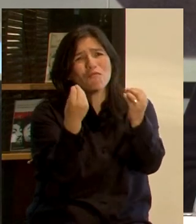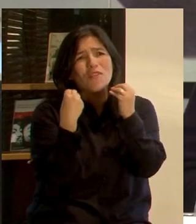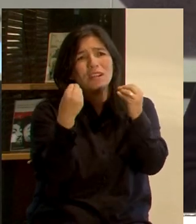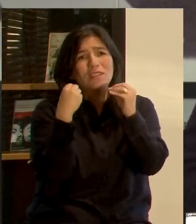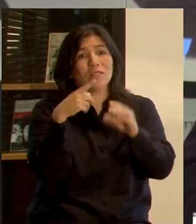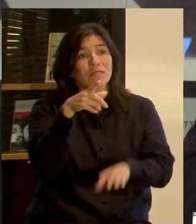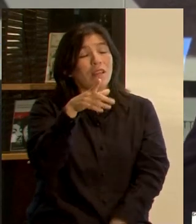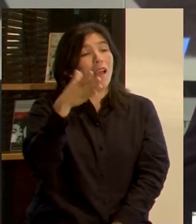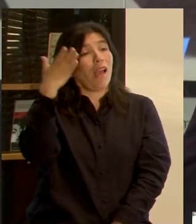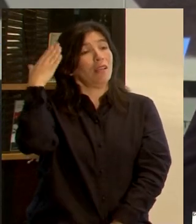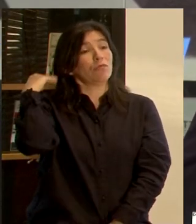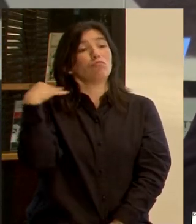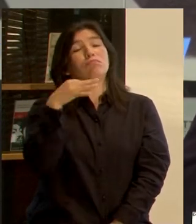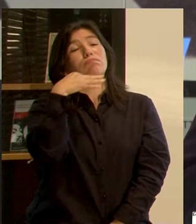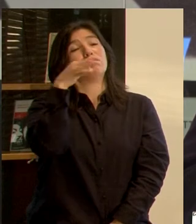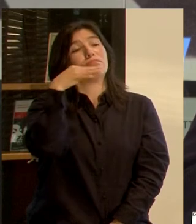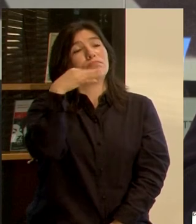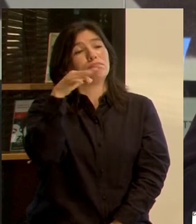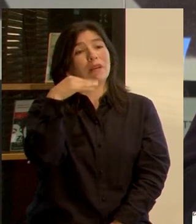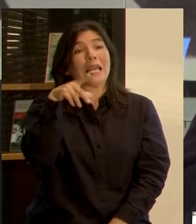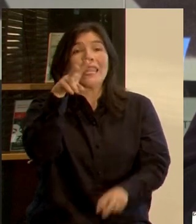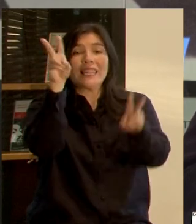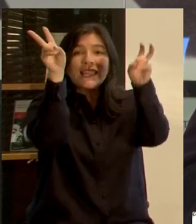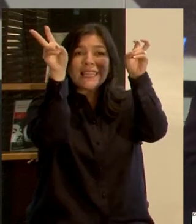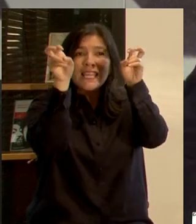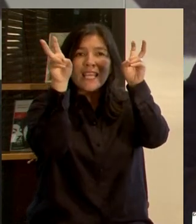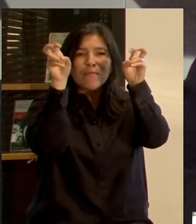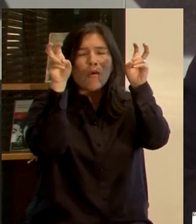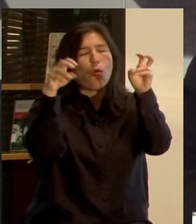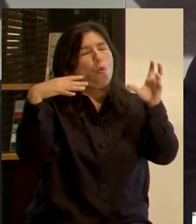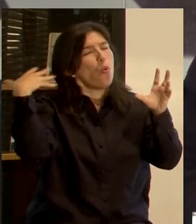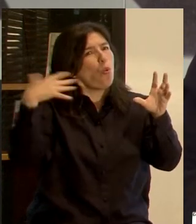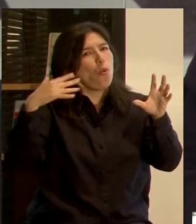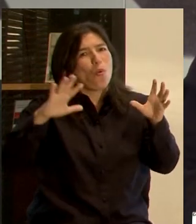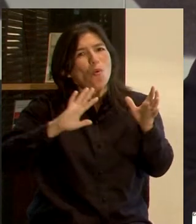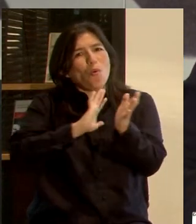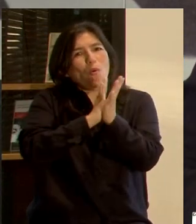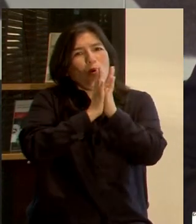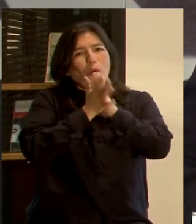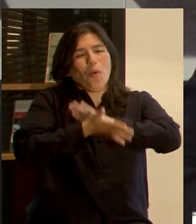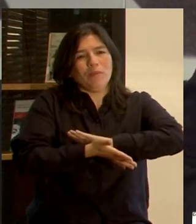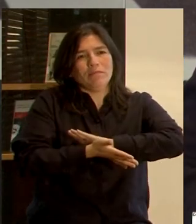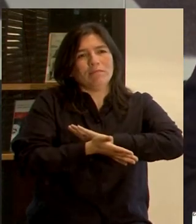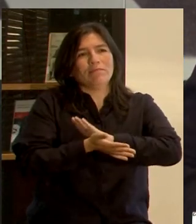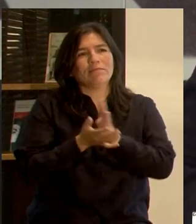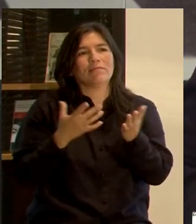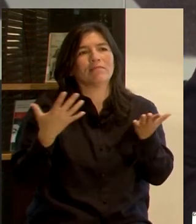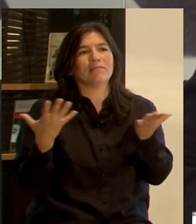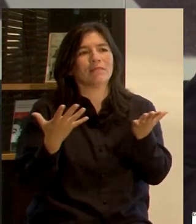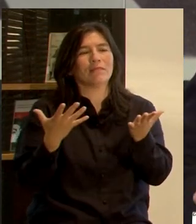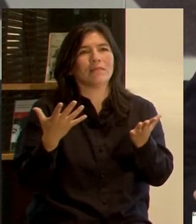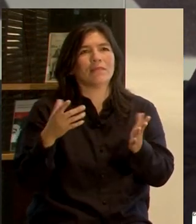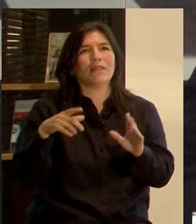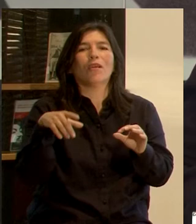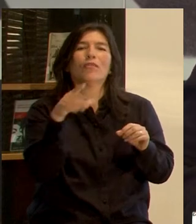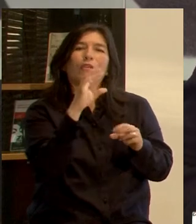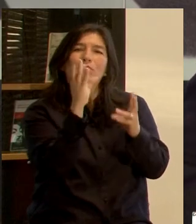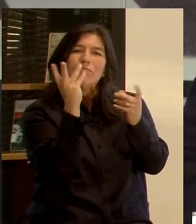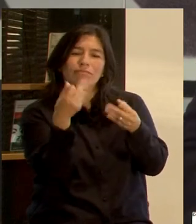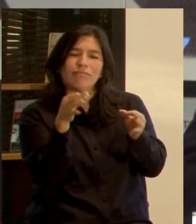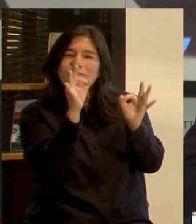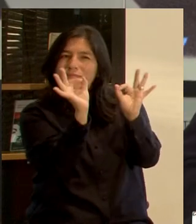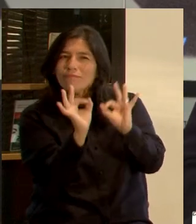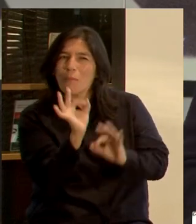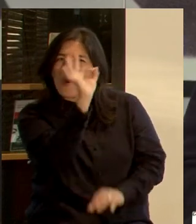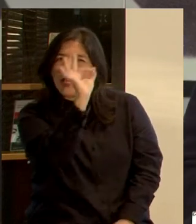como escucharon en las exposiciones, este tema lo es todo. Y lo es todo, y voy a poner ciertos números como para